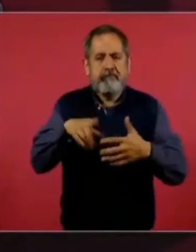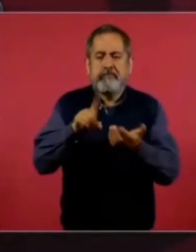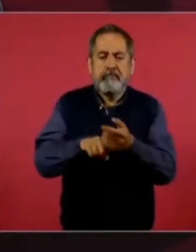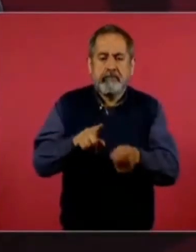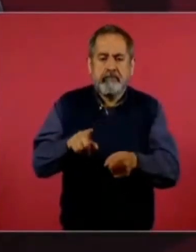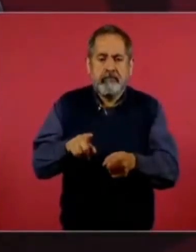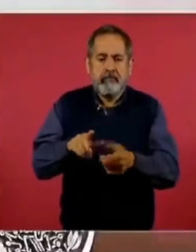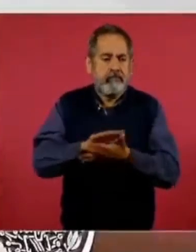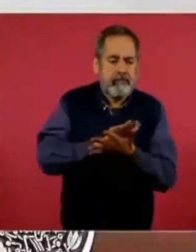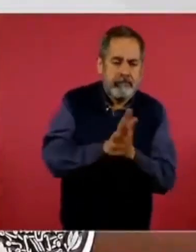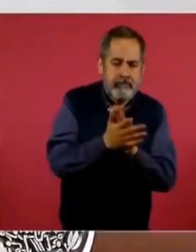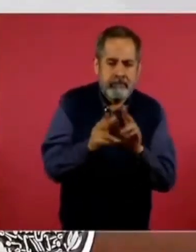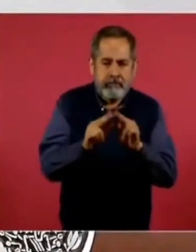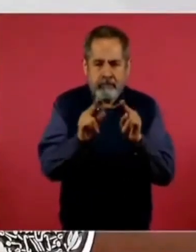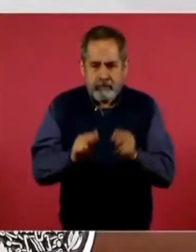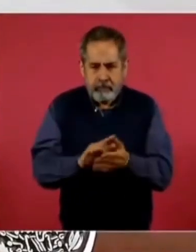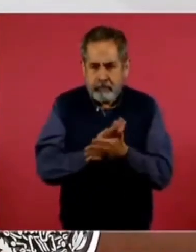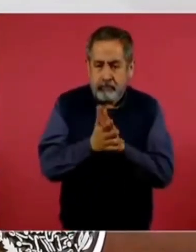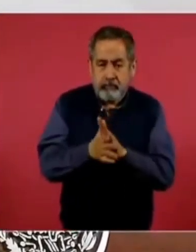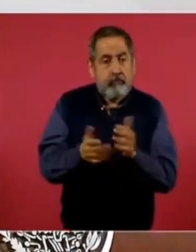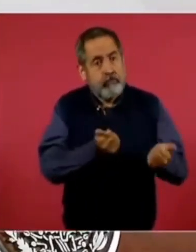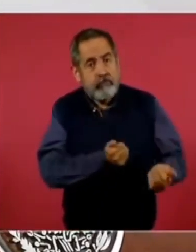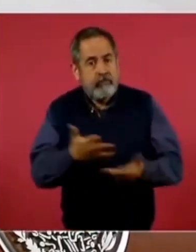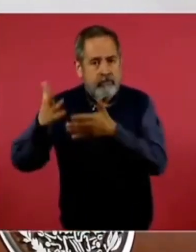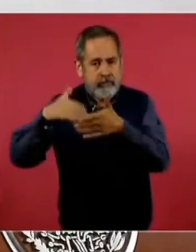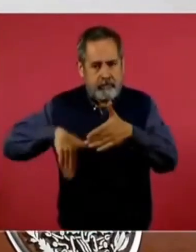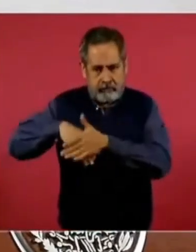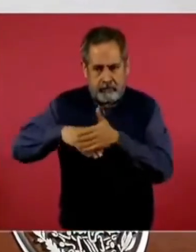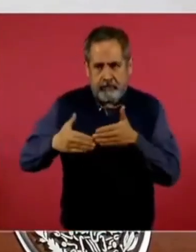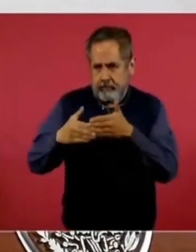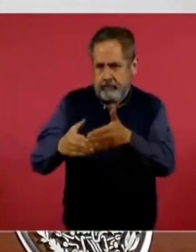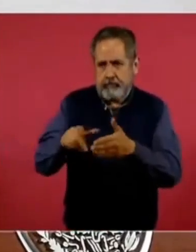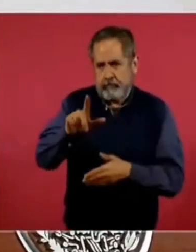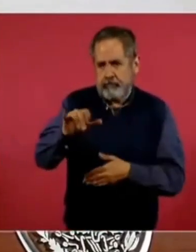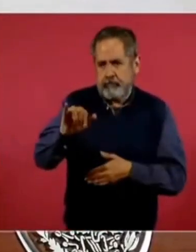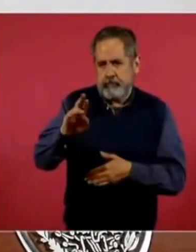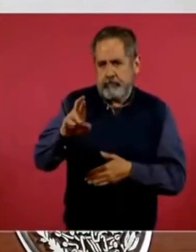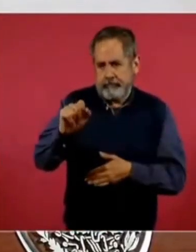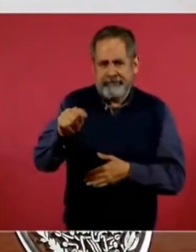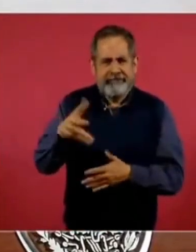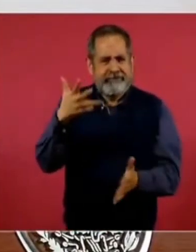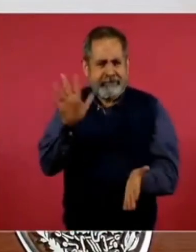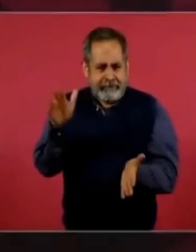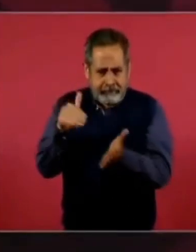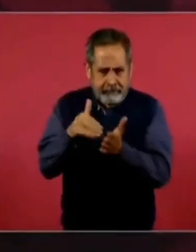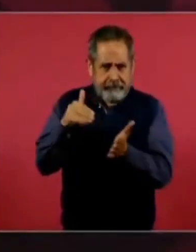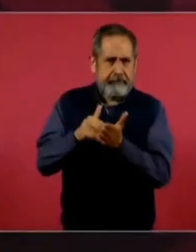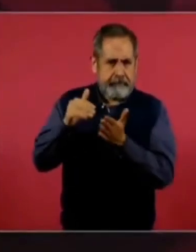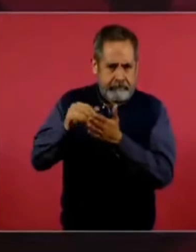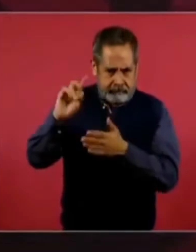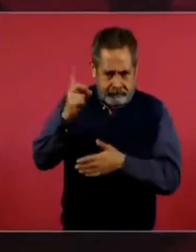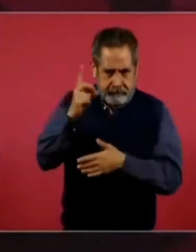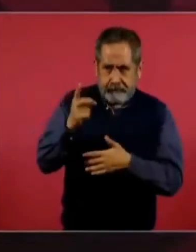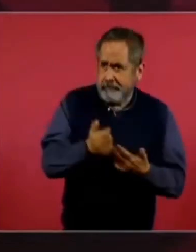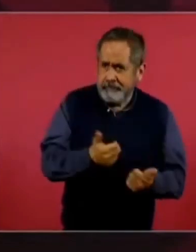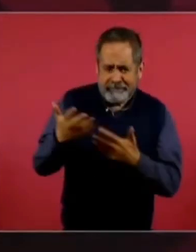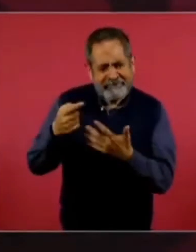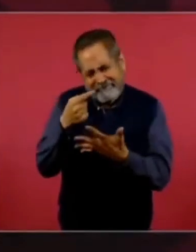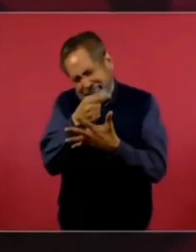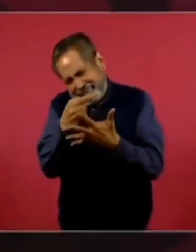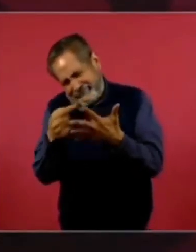liquefacción ahí en Puerto Libertad son 10 mil millones de dólares. En fin,